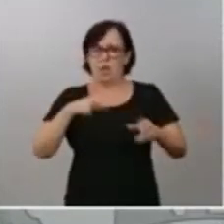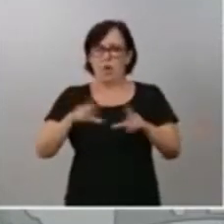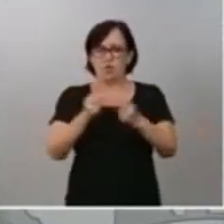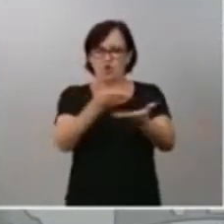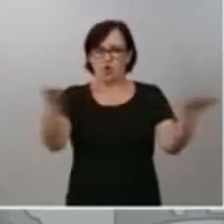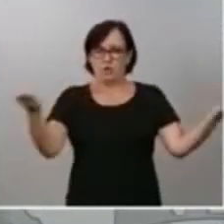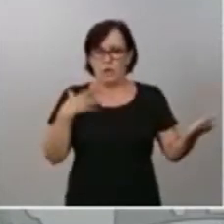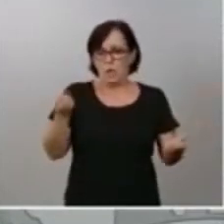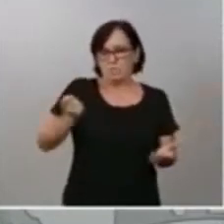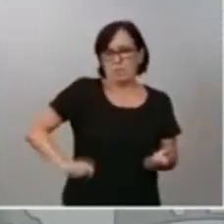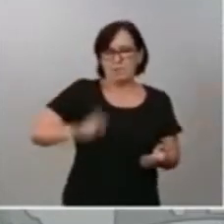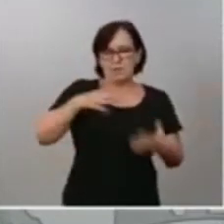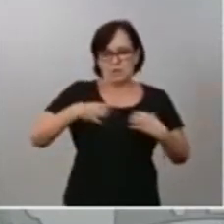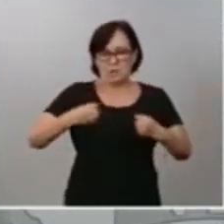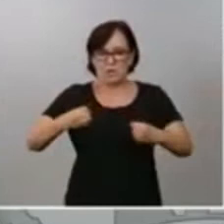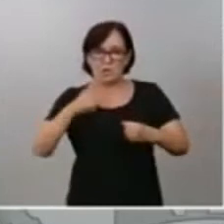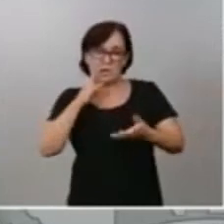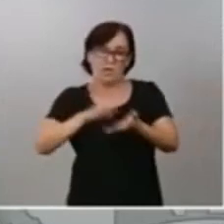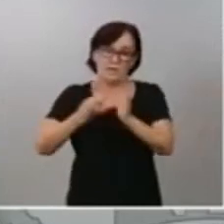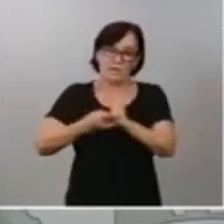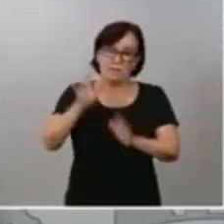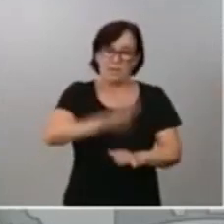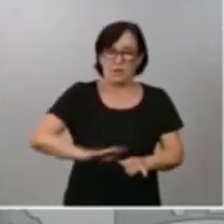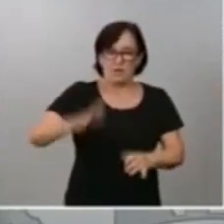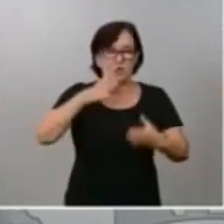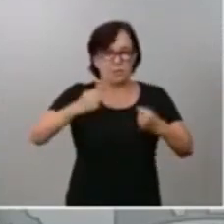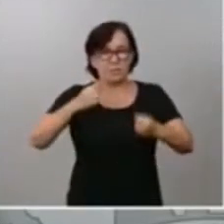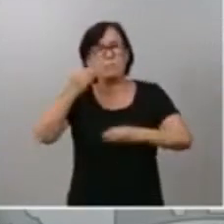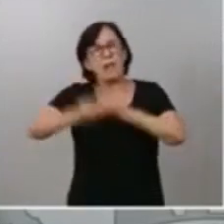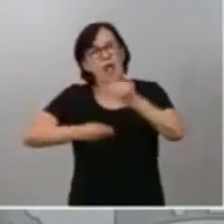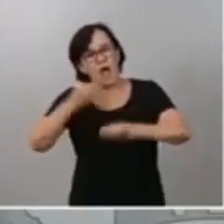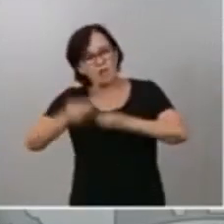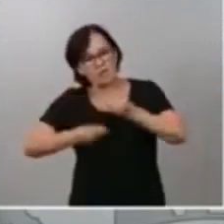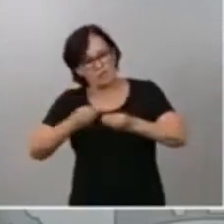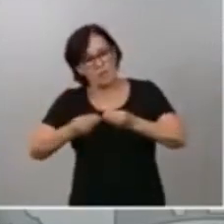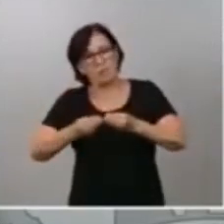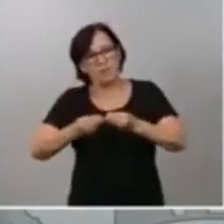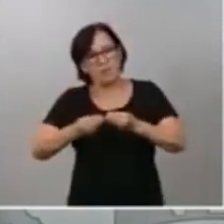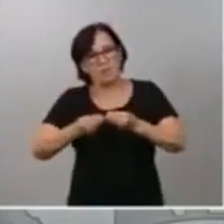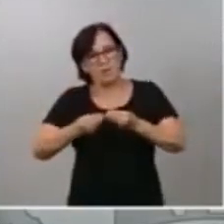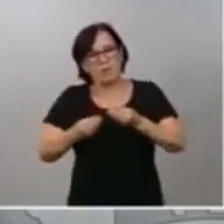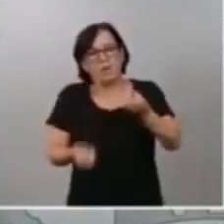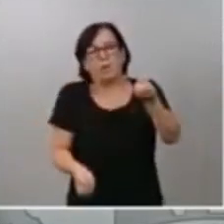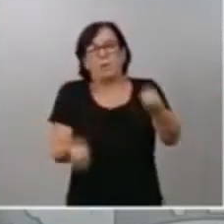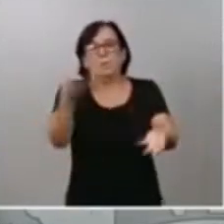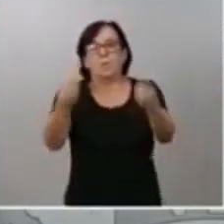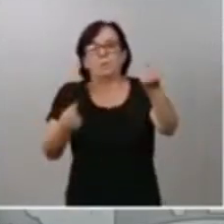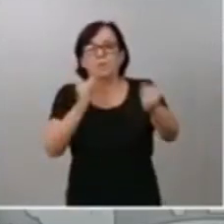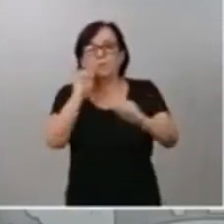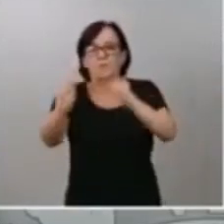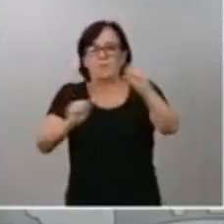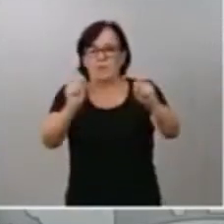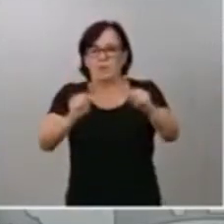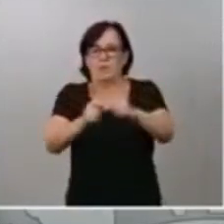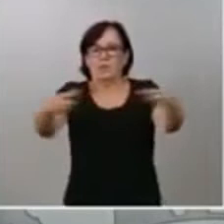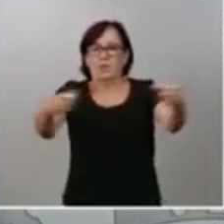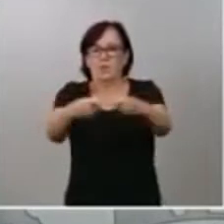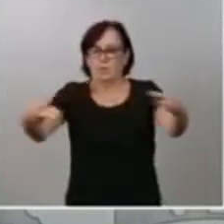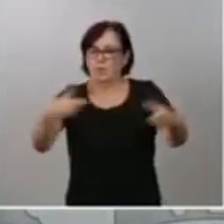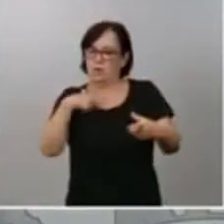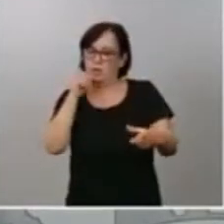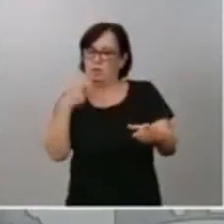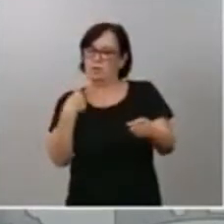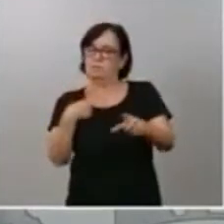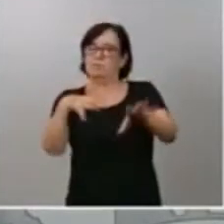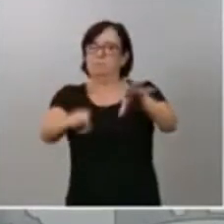sanitarios en el Sistema Nacional de Salud para hacer frente a los rebrotes que estamos registrando de manera precoz en nuestro país.